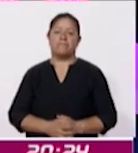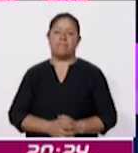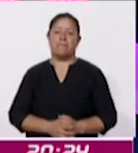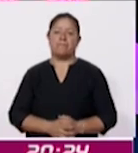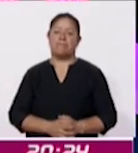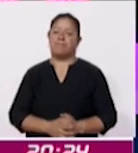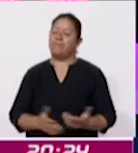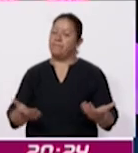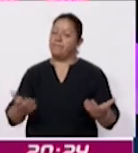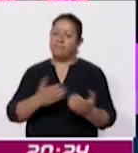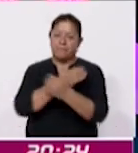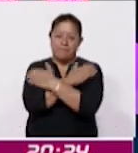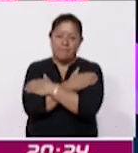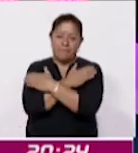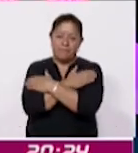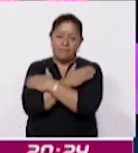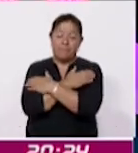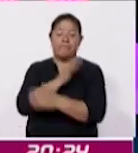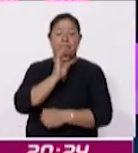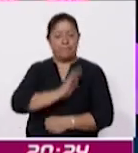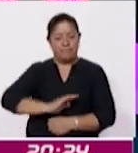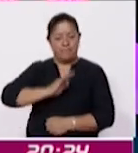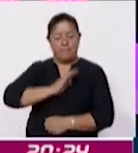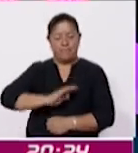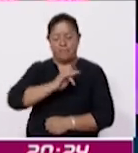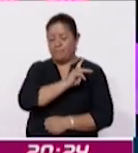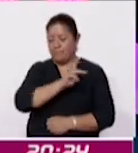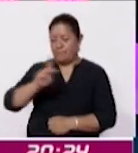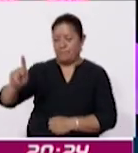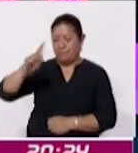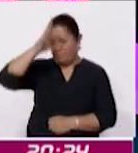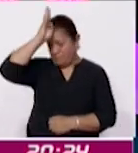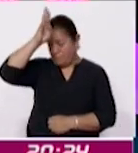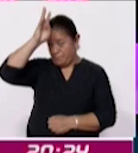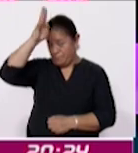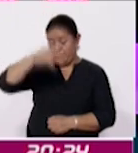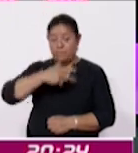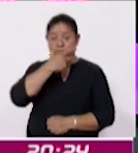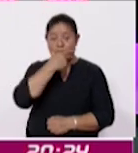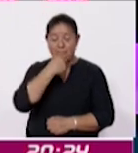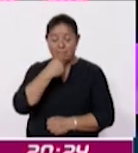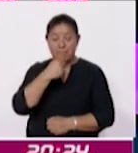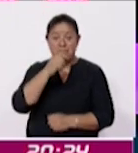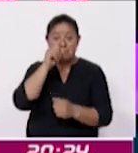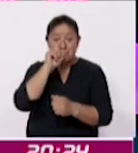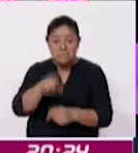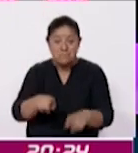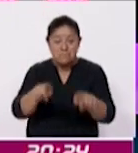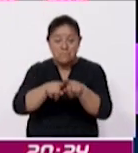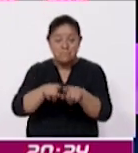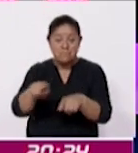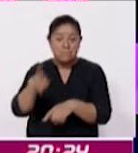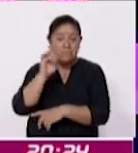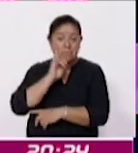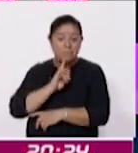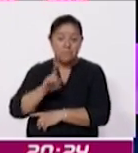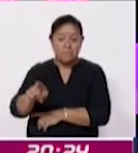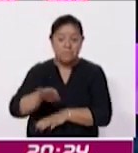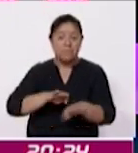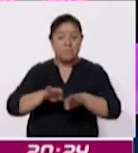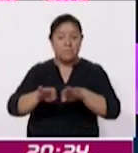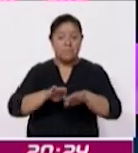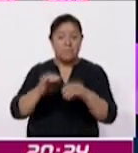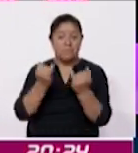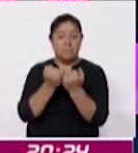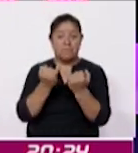Pues un abrazo y una felicitación a los bomberos y a las mujeres que también están trabajando en estas